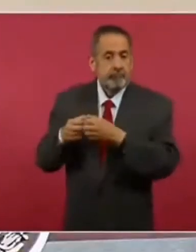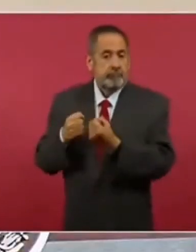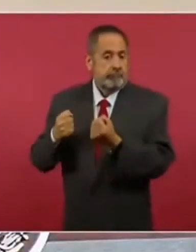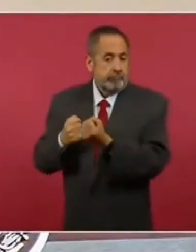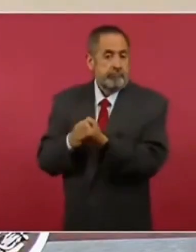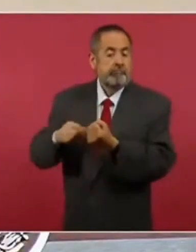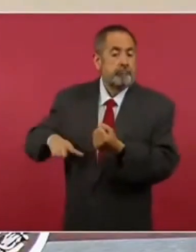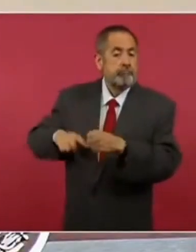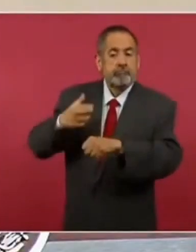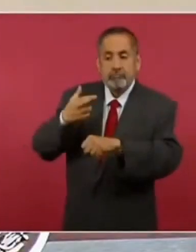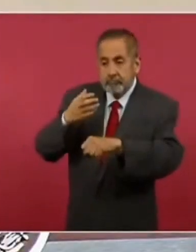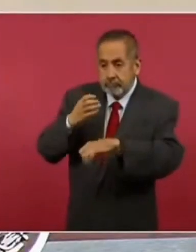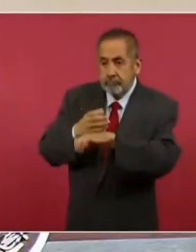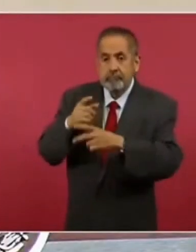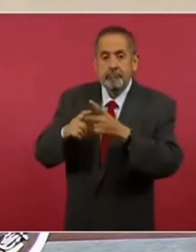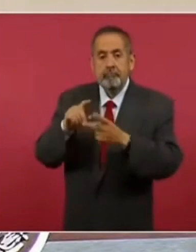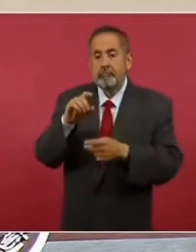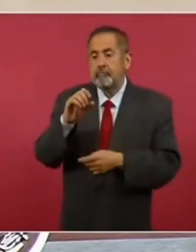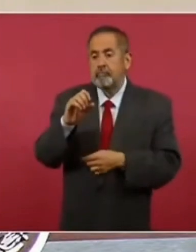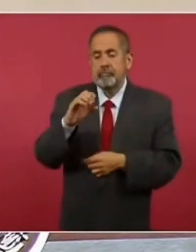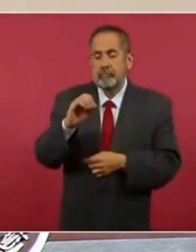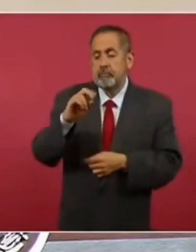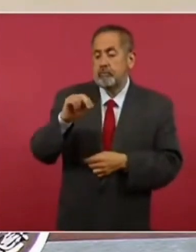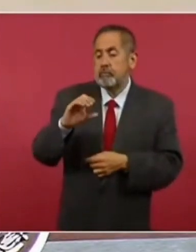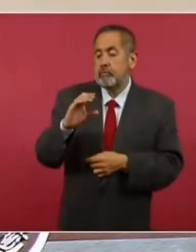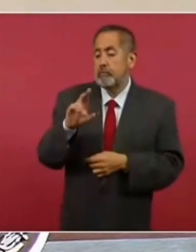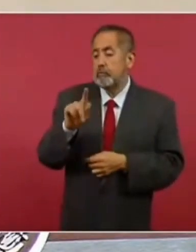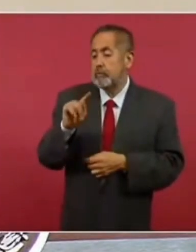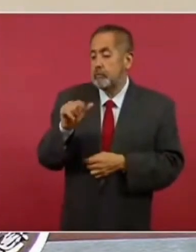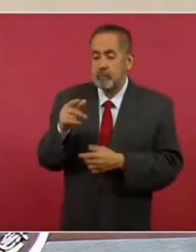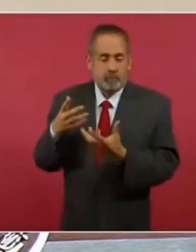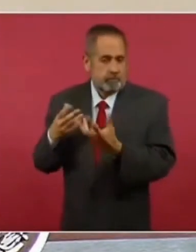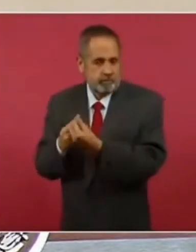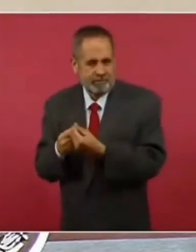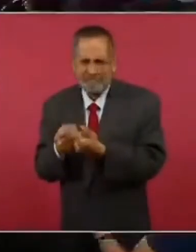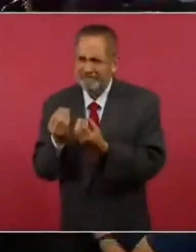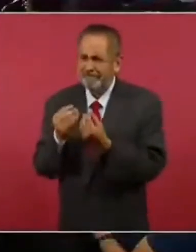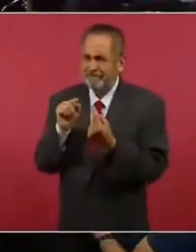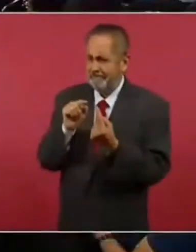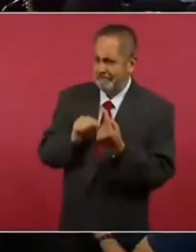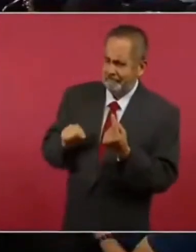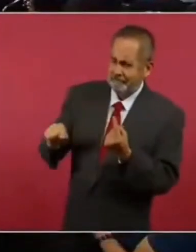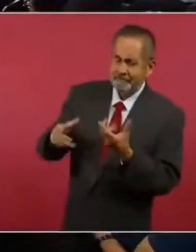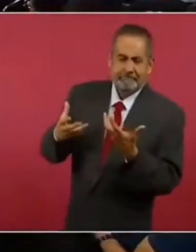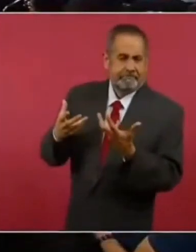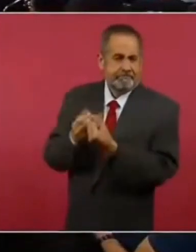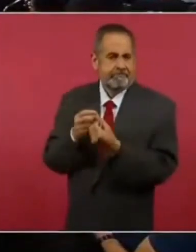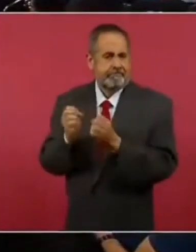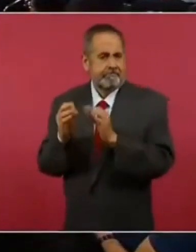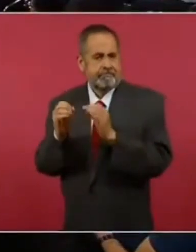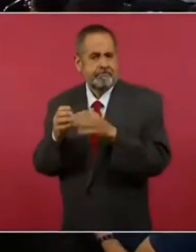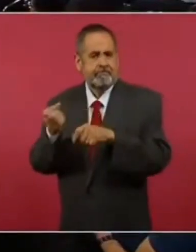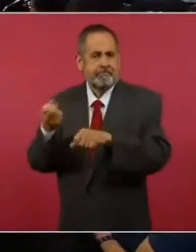cobertura de la Secretaría de Cultura, tenemos a una gran cantidad de